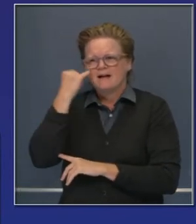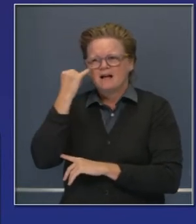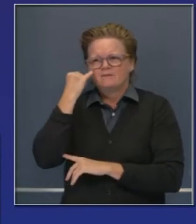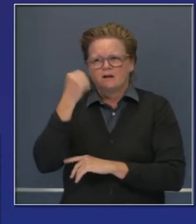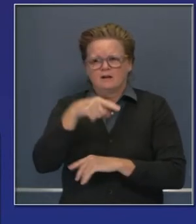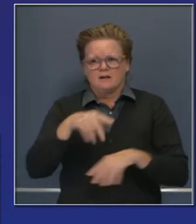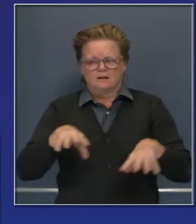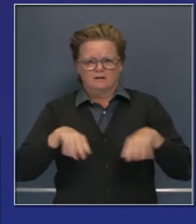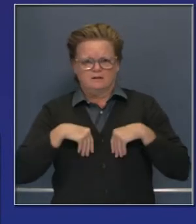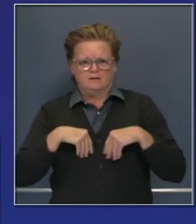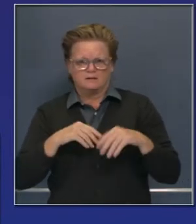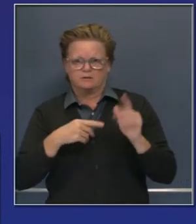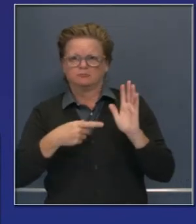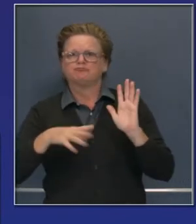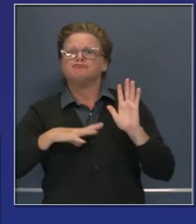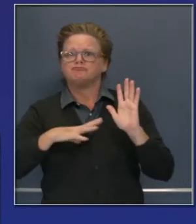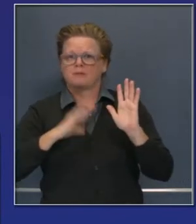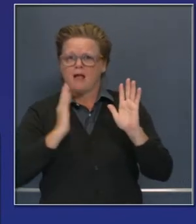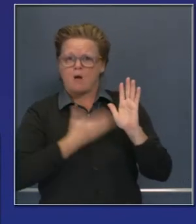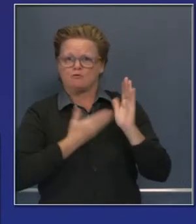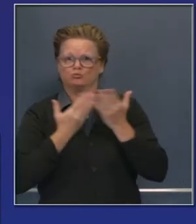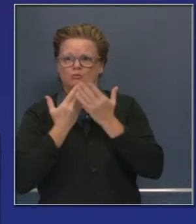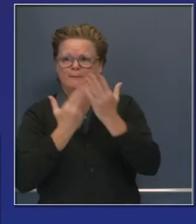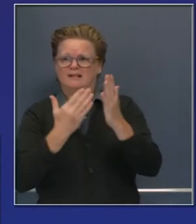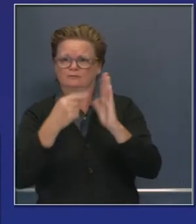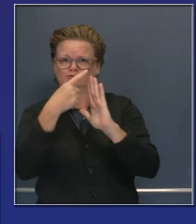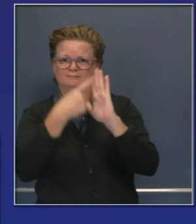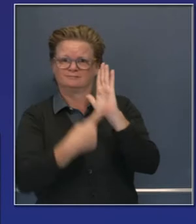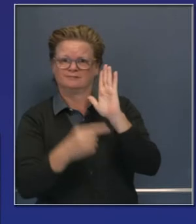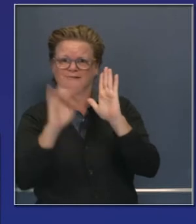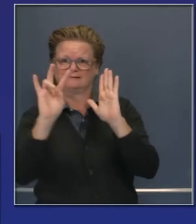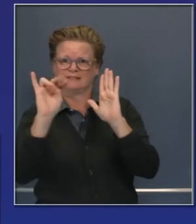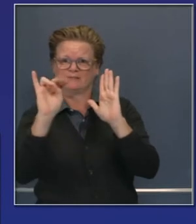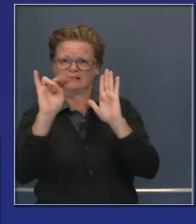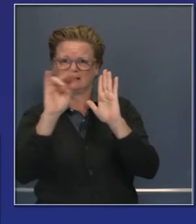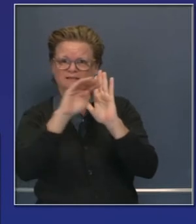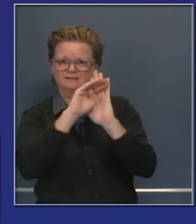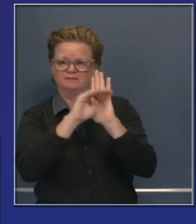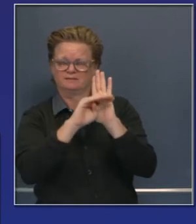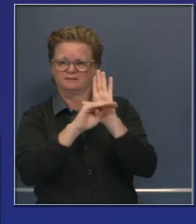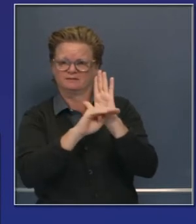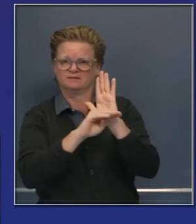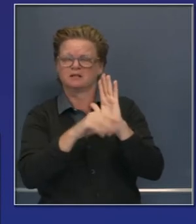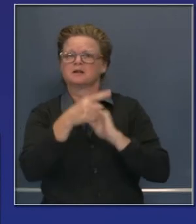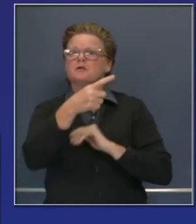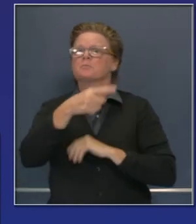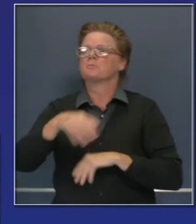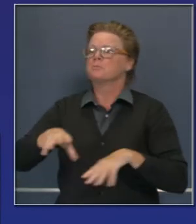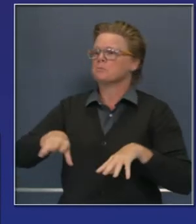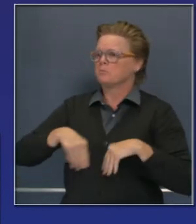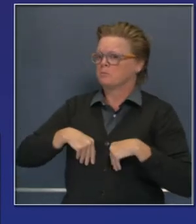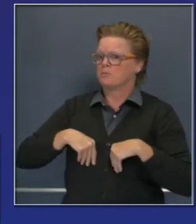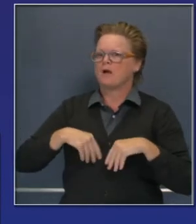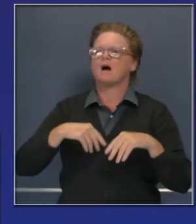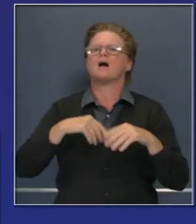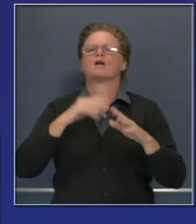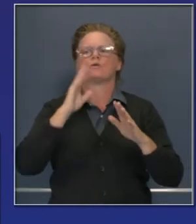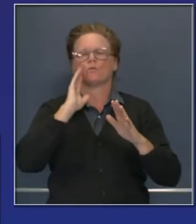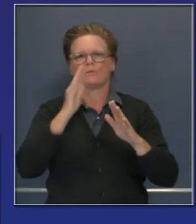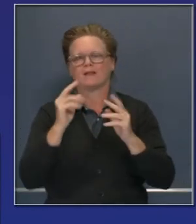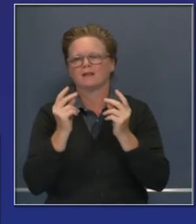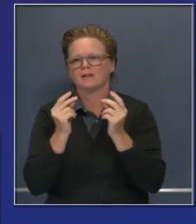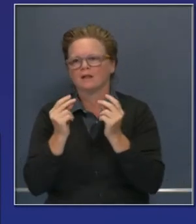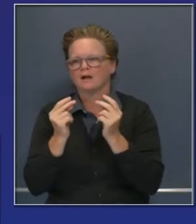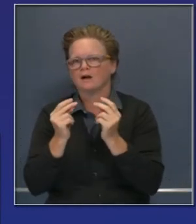administración EDD acoge favorablemente nuestras recomendaciones, habrá una